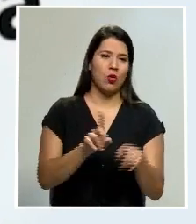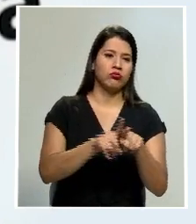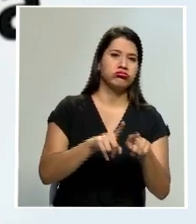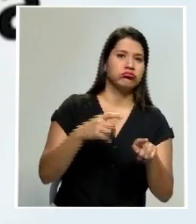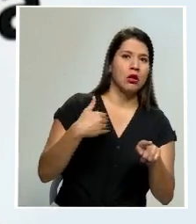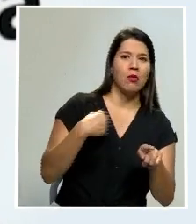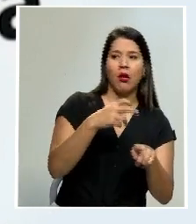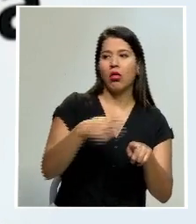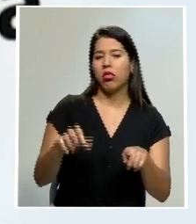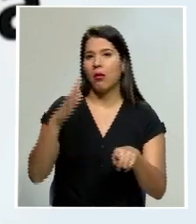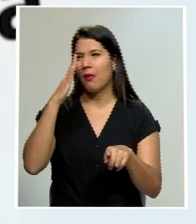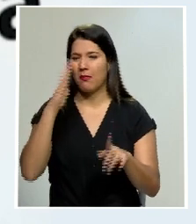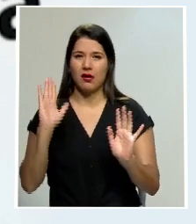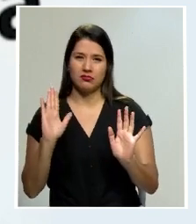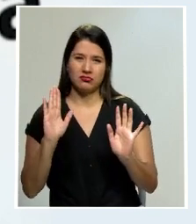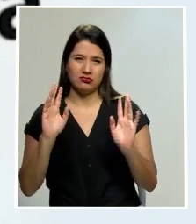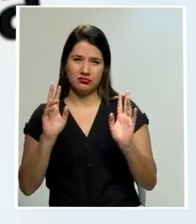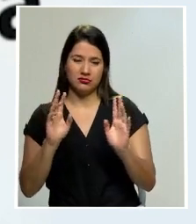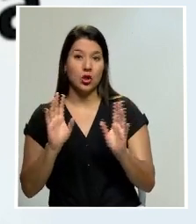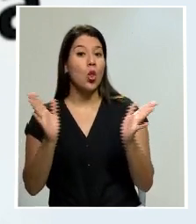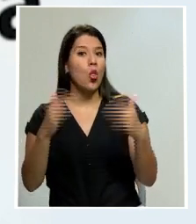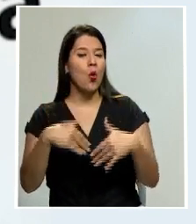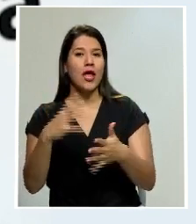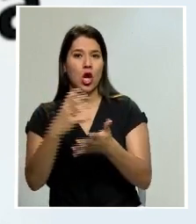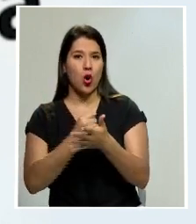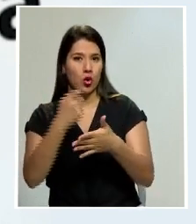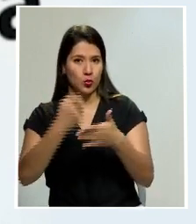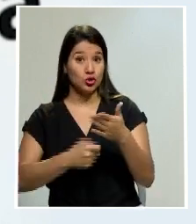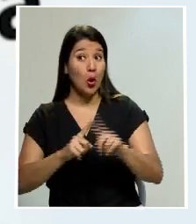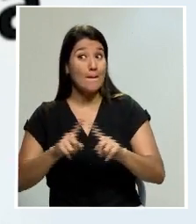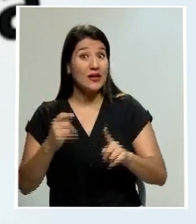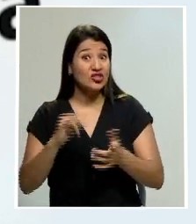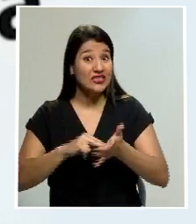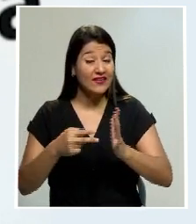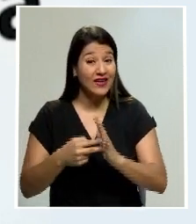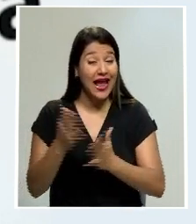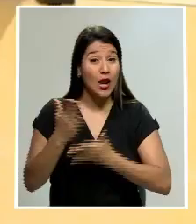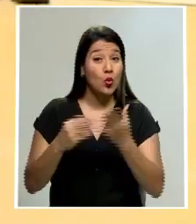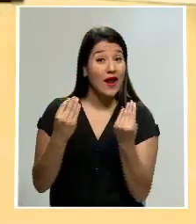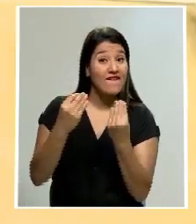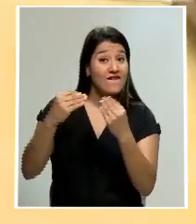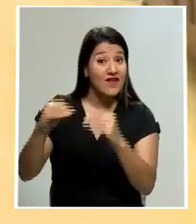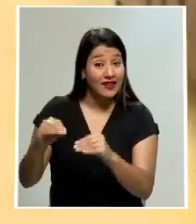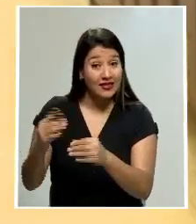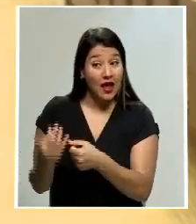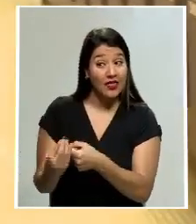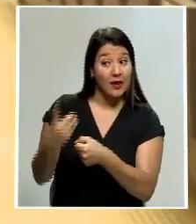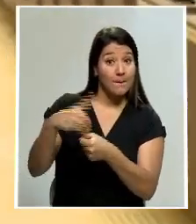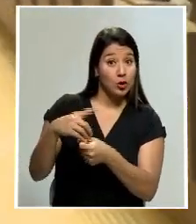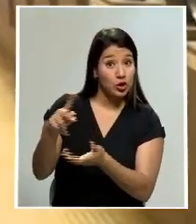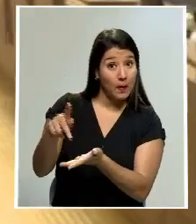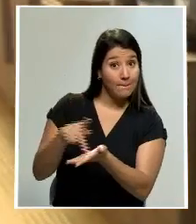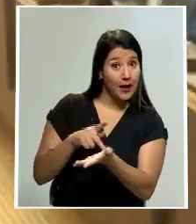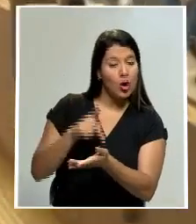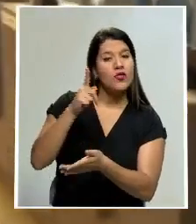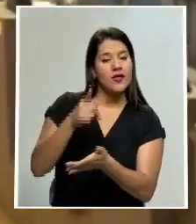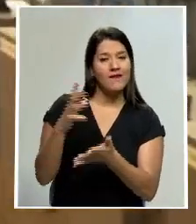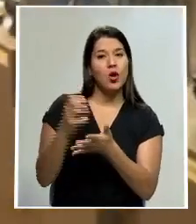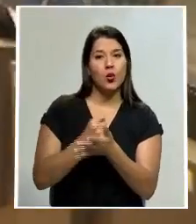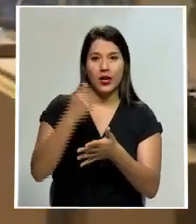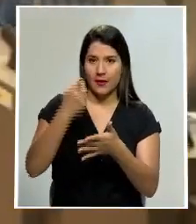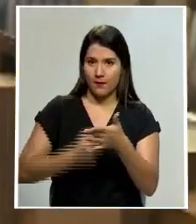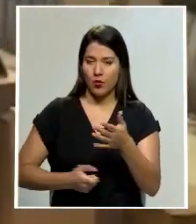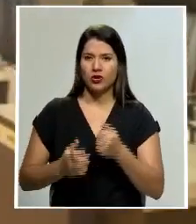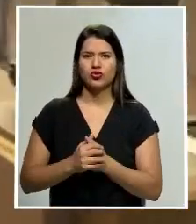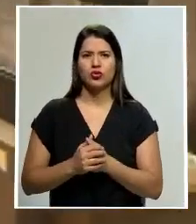transacción, se pueda generar el cobro y el pago del impuesto respectivo. Desde el Congreso las reacciones no se hicieron esperar